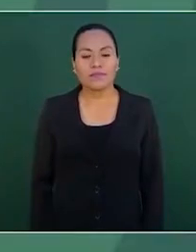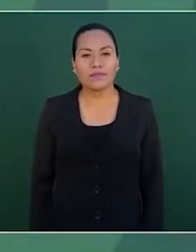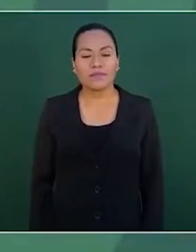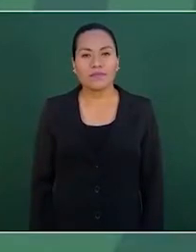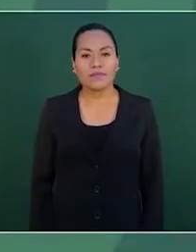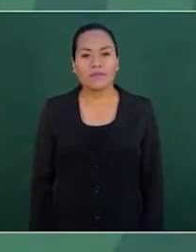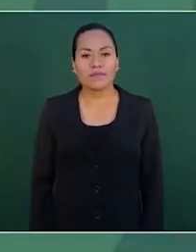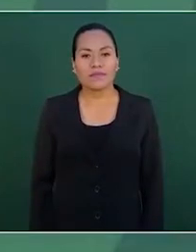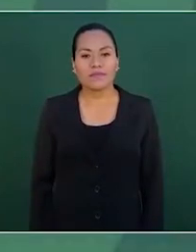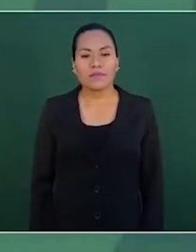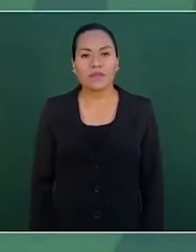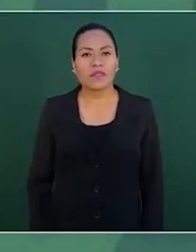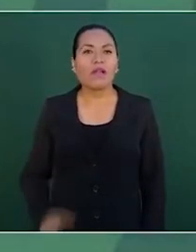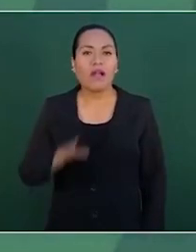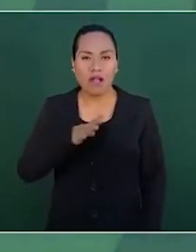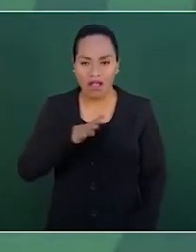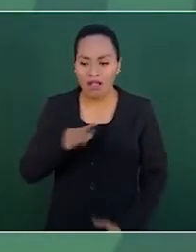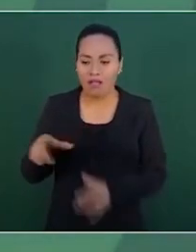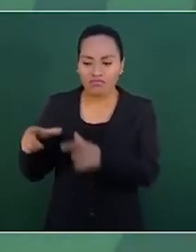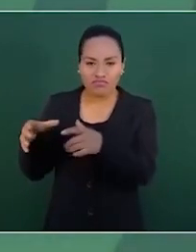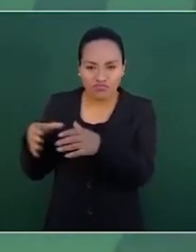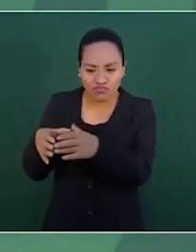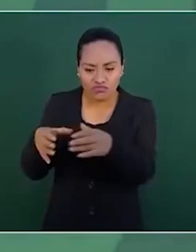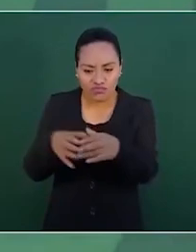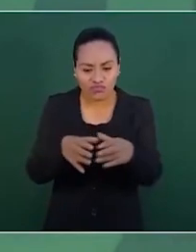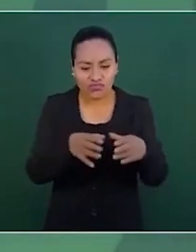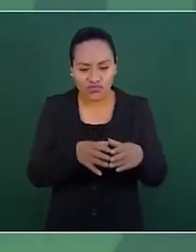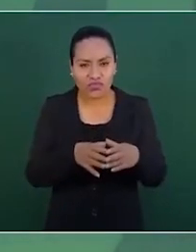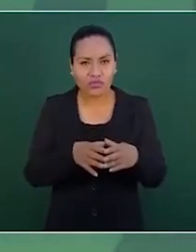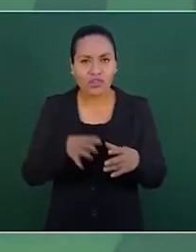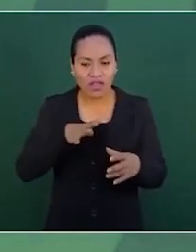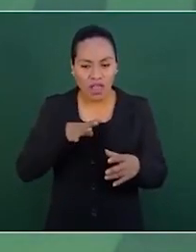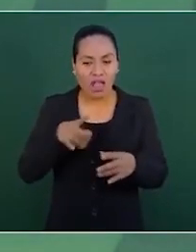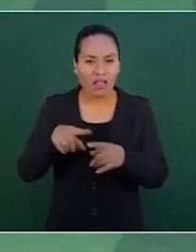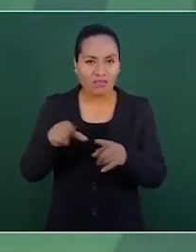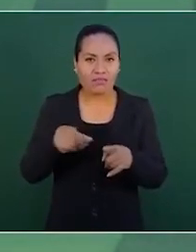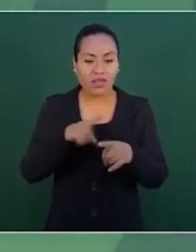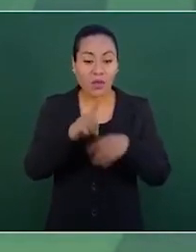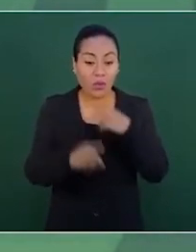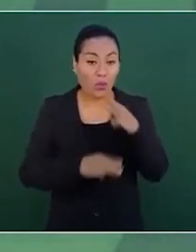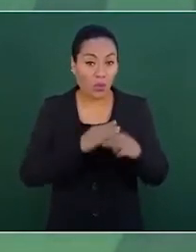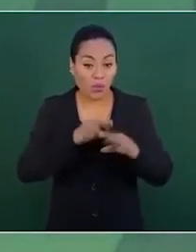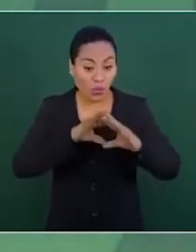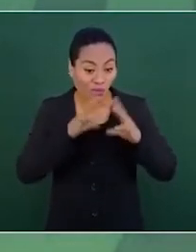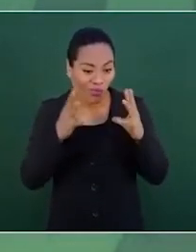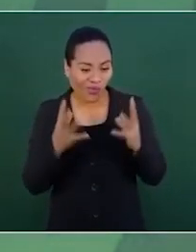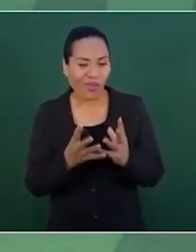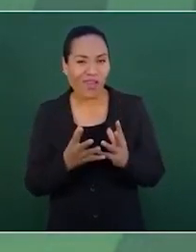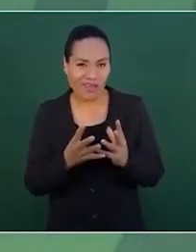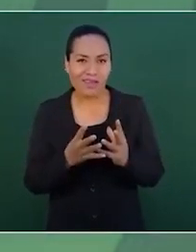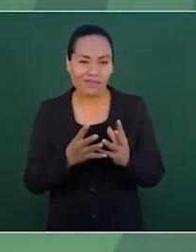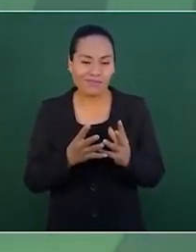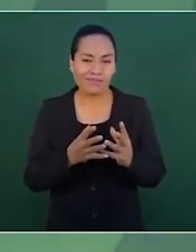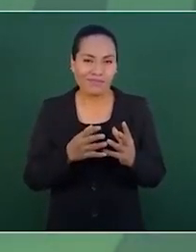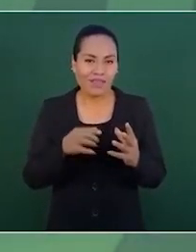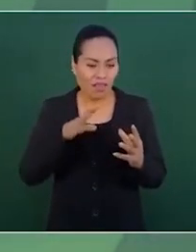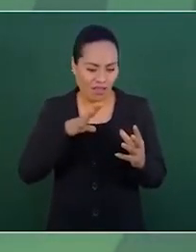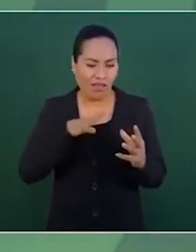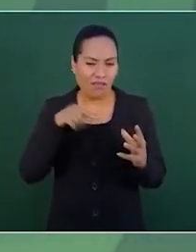derechas en el mundo que son muy